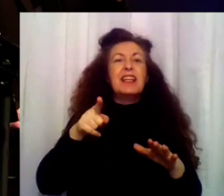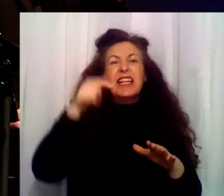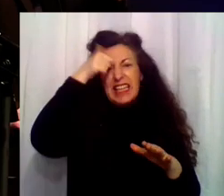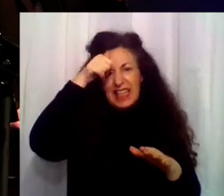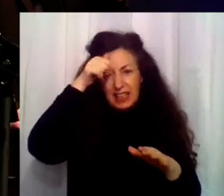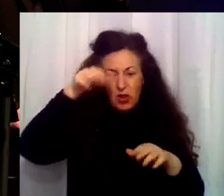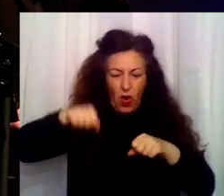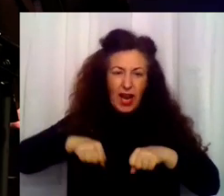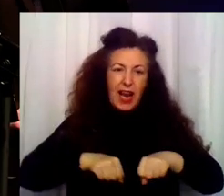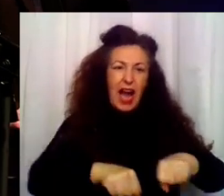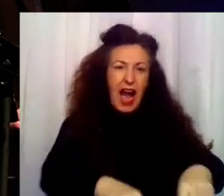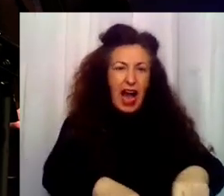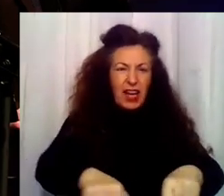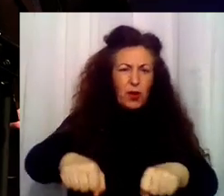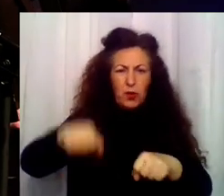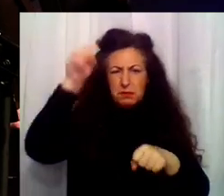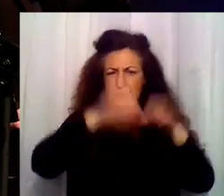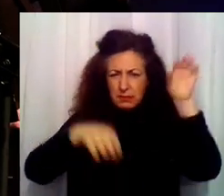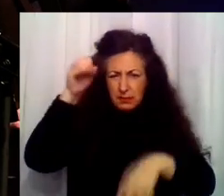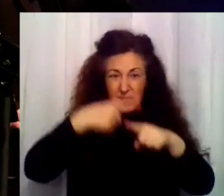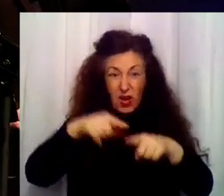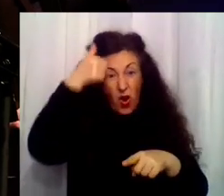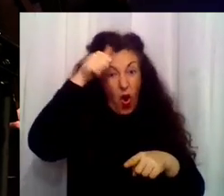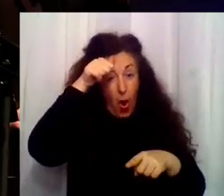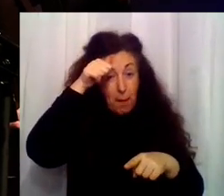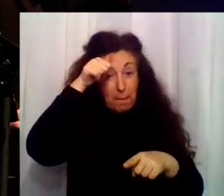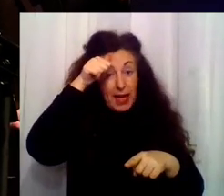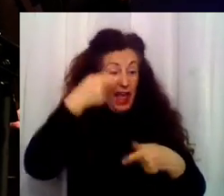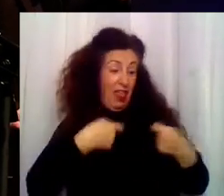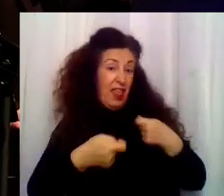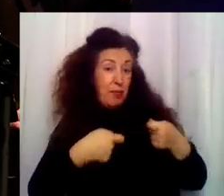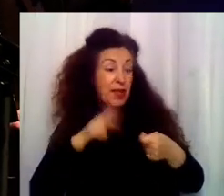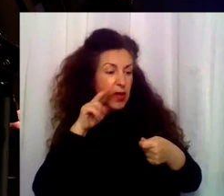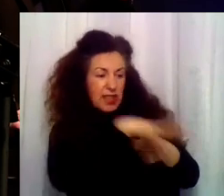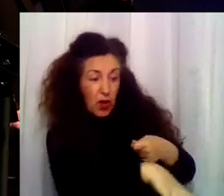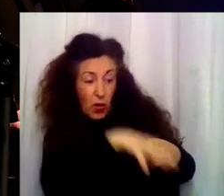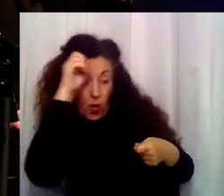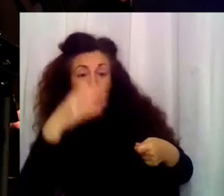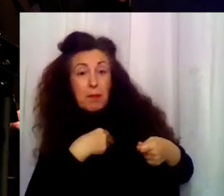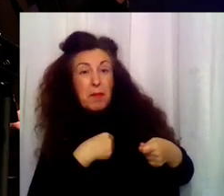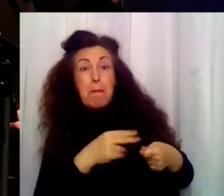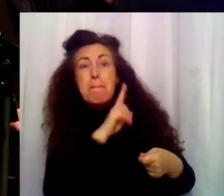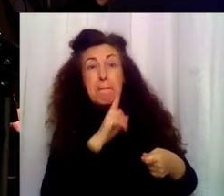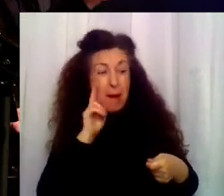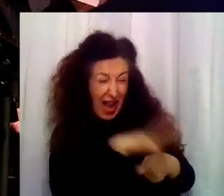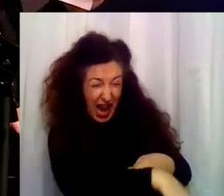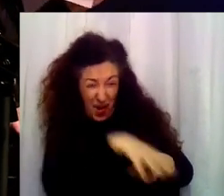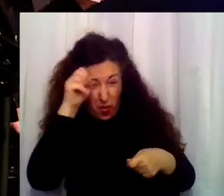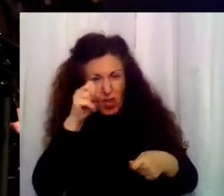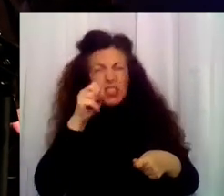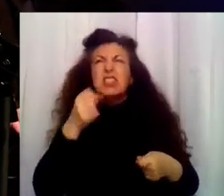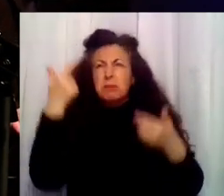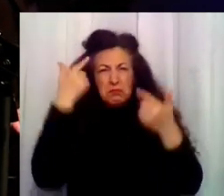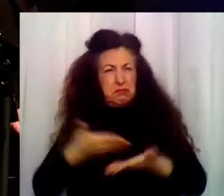sardinas. ¿Te acuerdas qué risa? Sí, El dependiente fue a sacar uno de los paquetes de jamón y ella le dio el cabezazo. Oye,